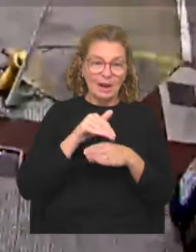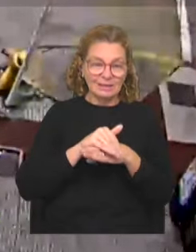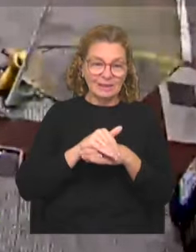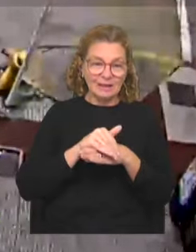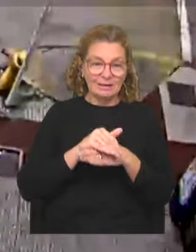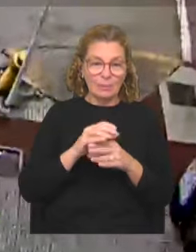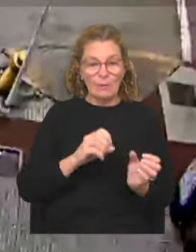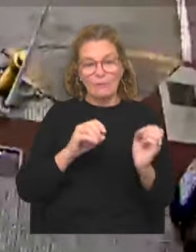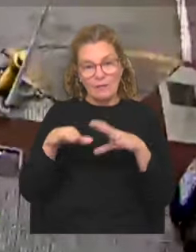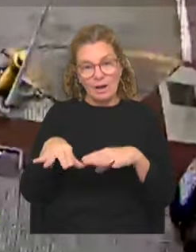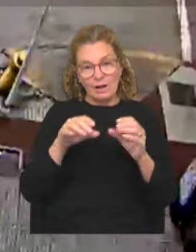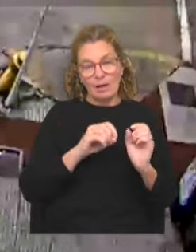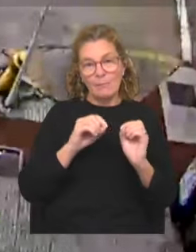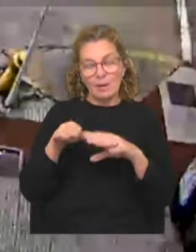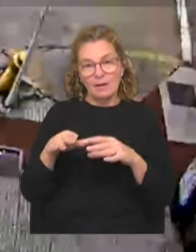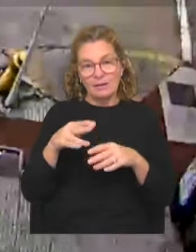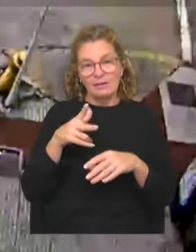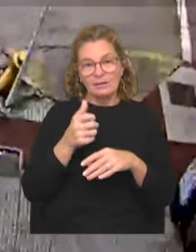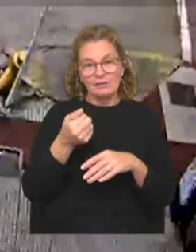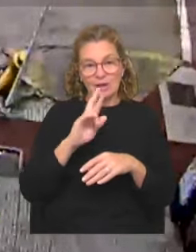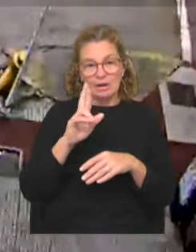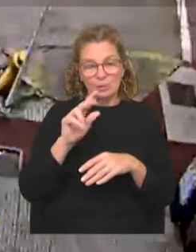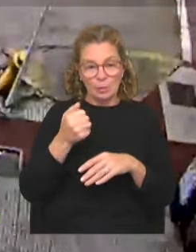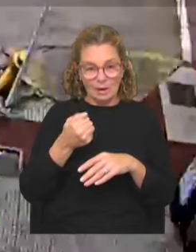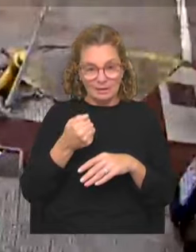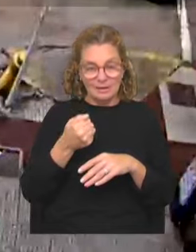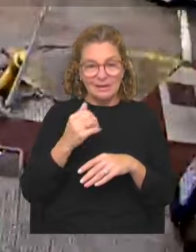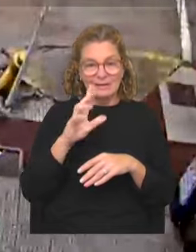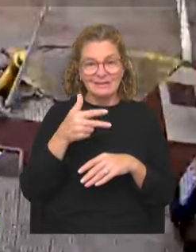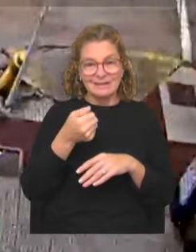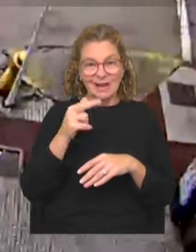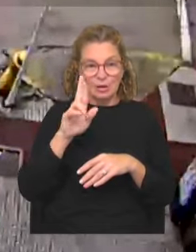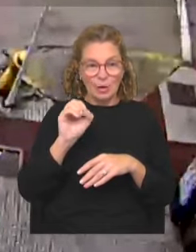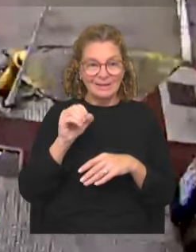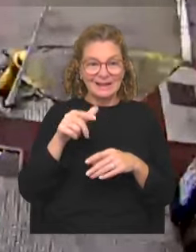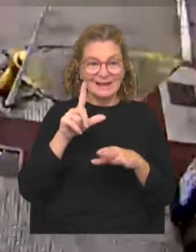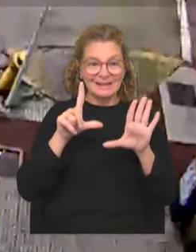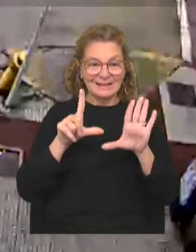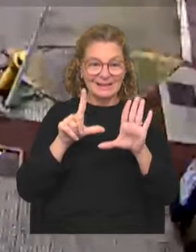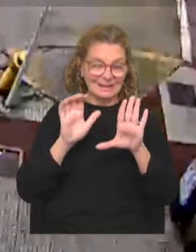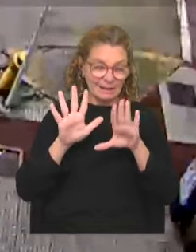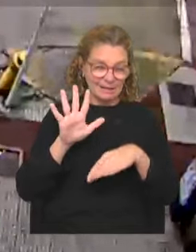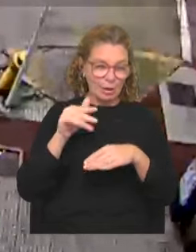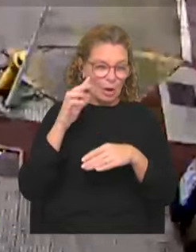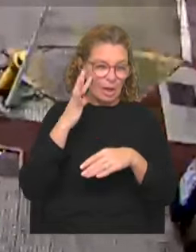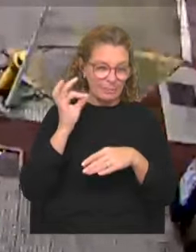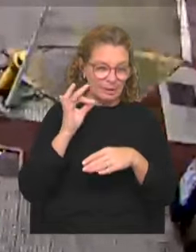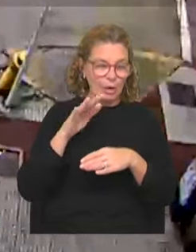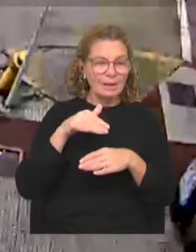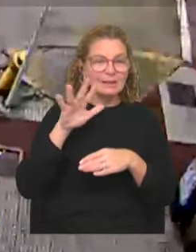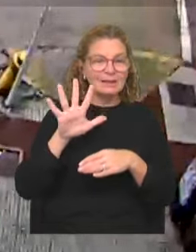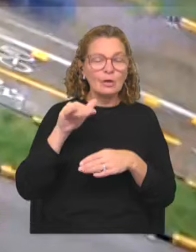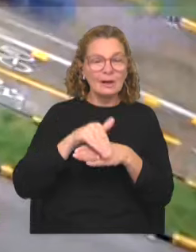y descarga. Aillaro y Charrua, hasta las 17 horas también trabajo de